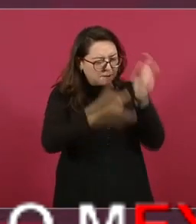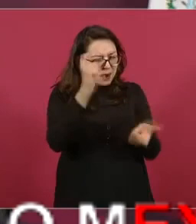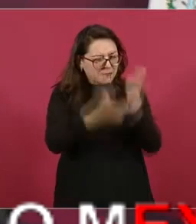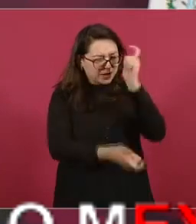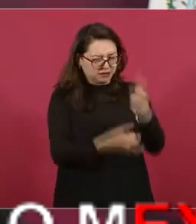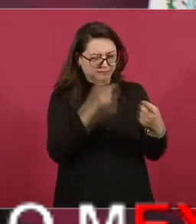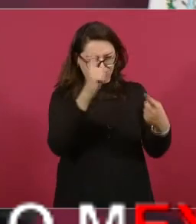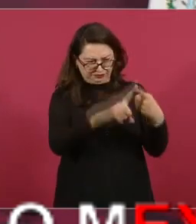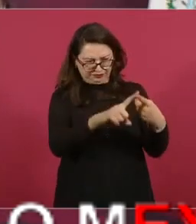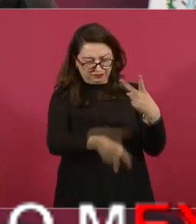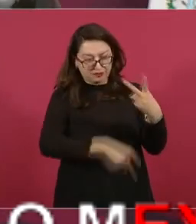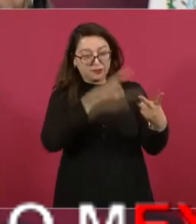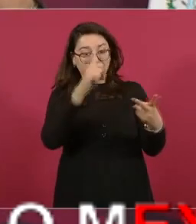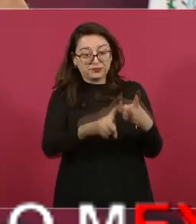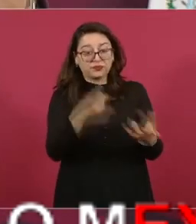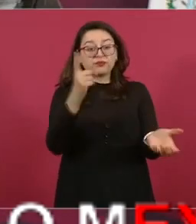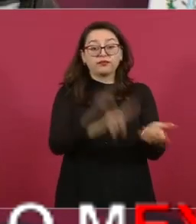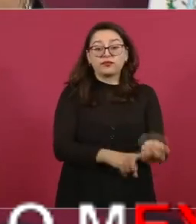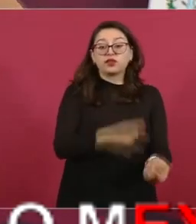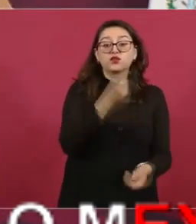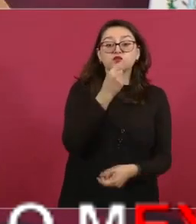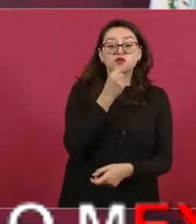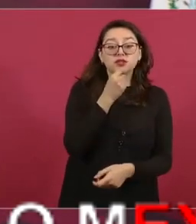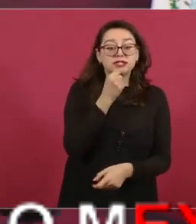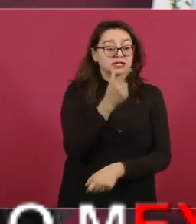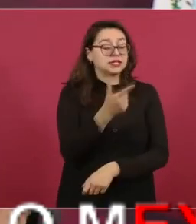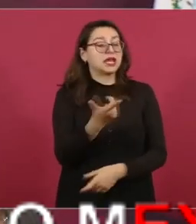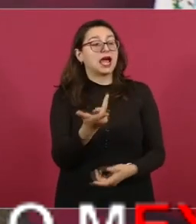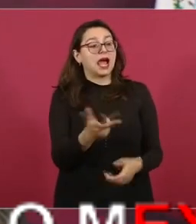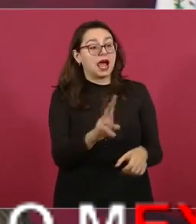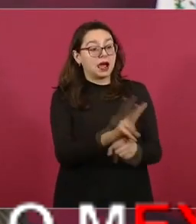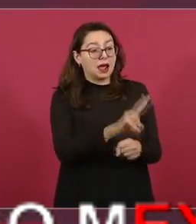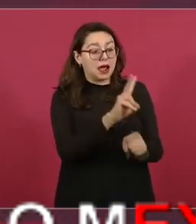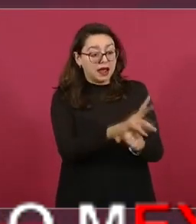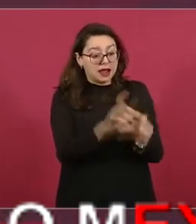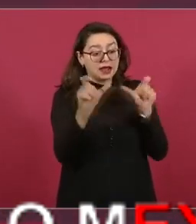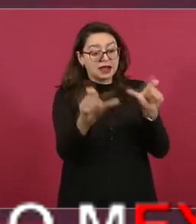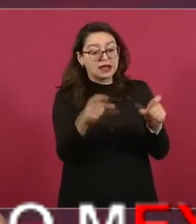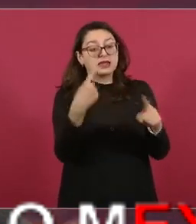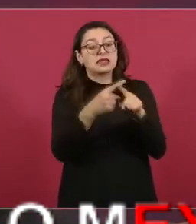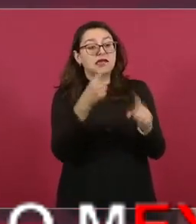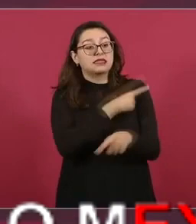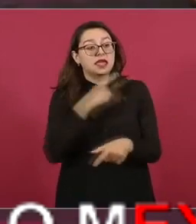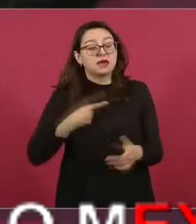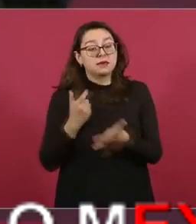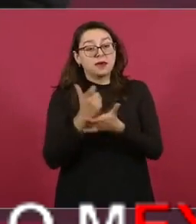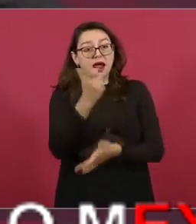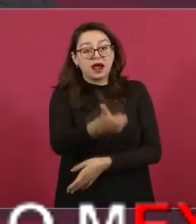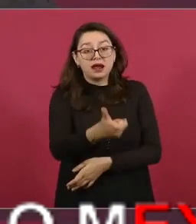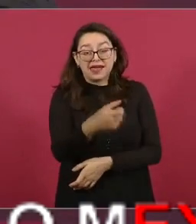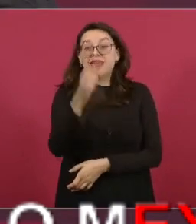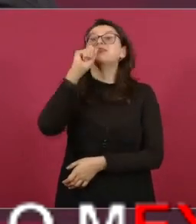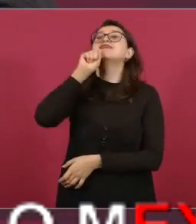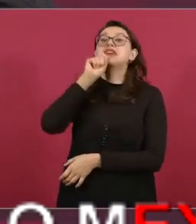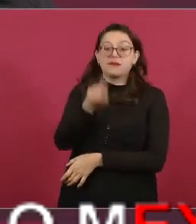y cuando termina el contrato en 20 años el reclusorio